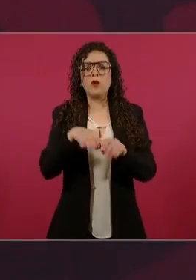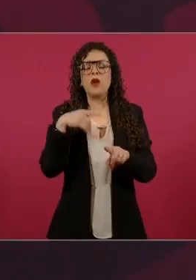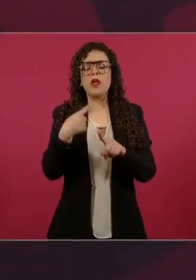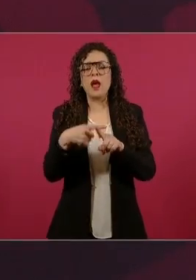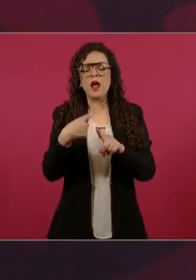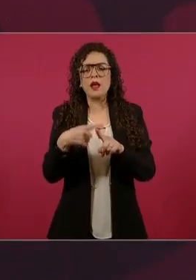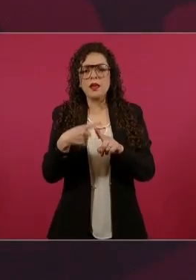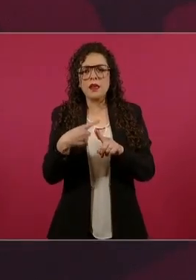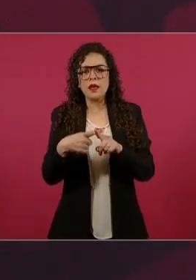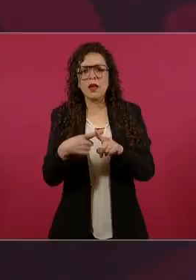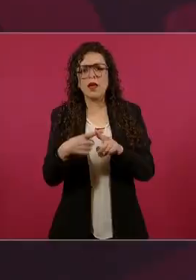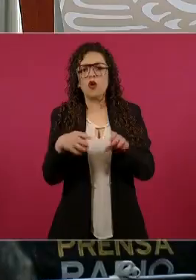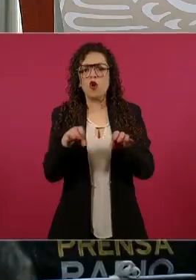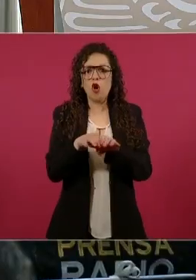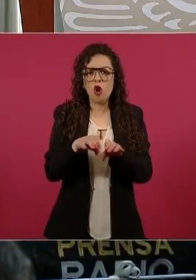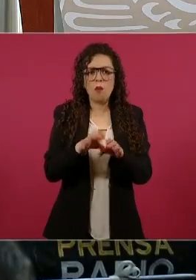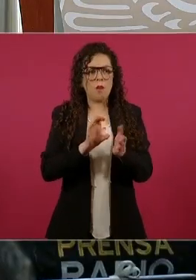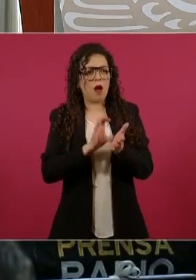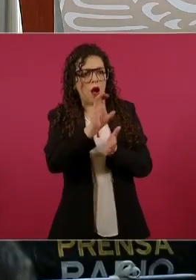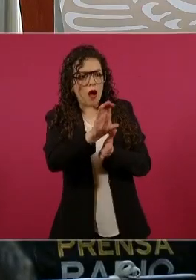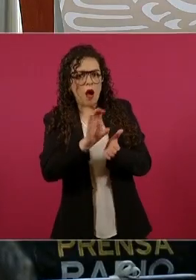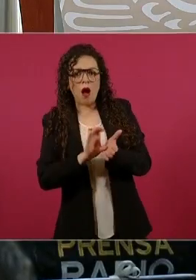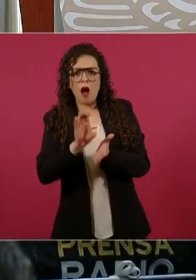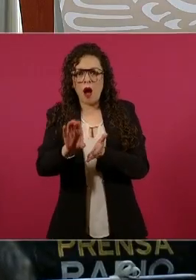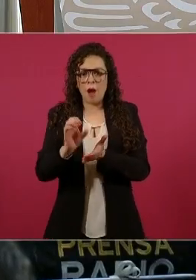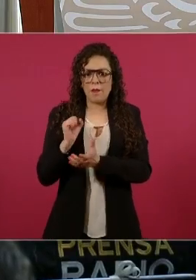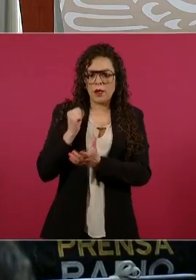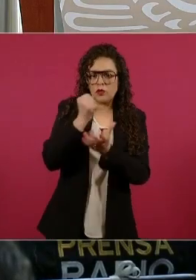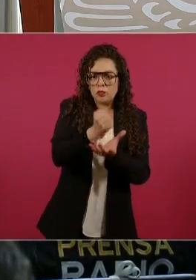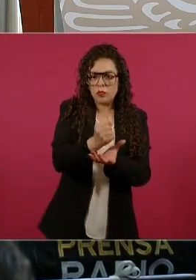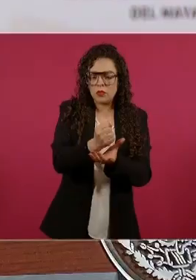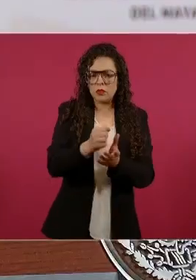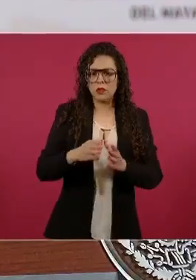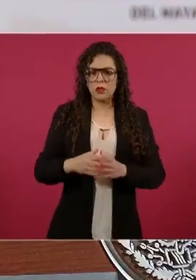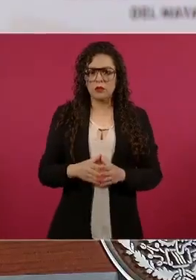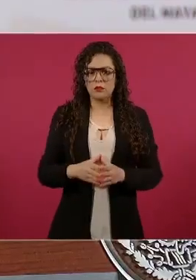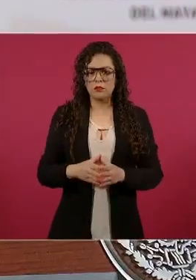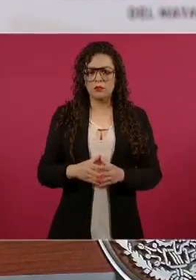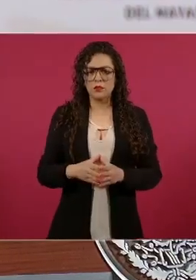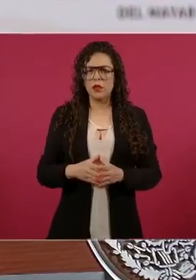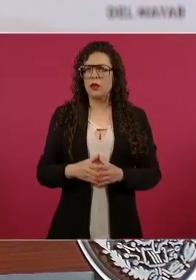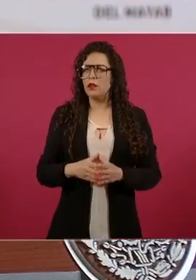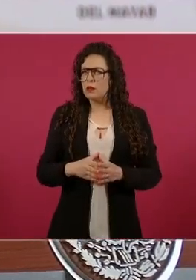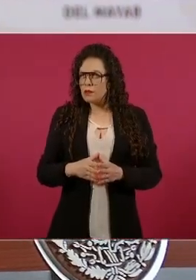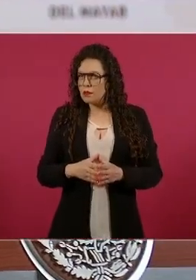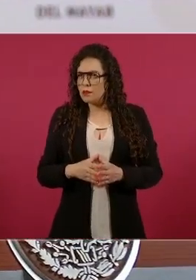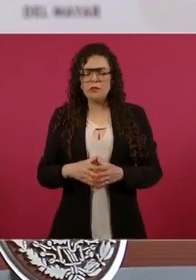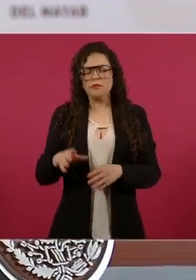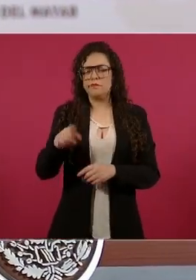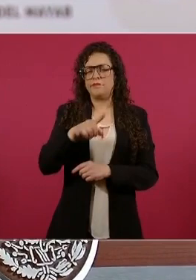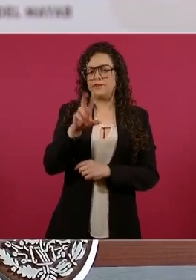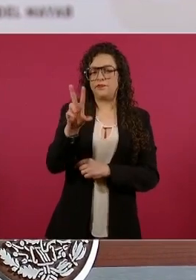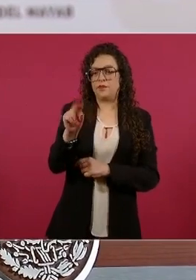momento de las giras o en estos días… No, con el secretario de Hacienda, no, pero sí hemos estado